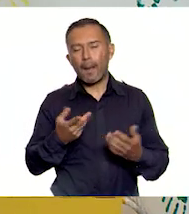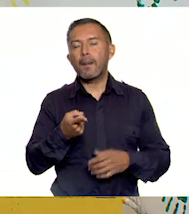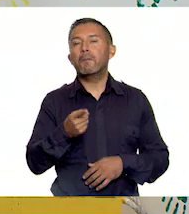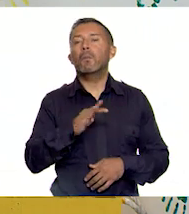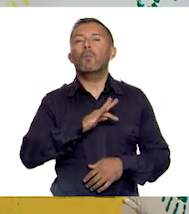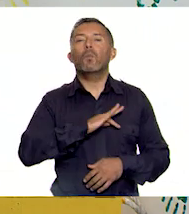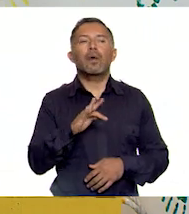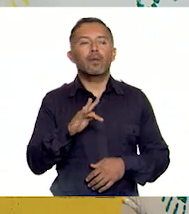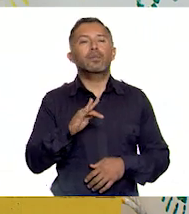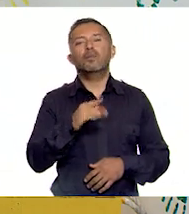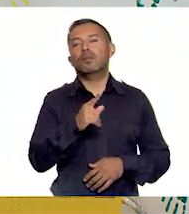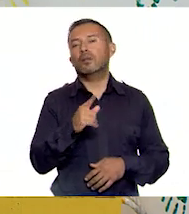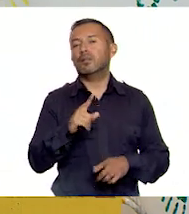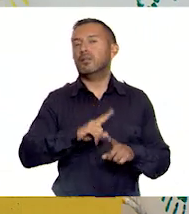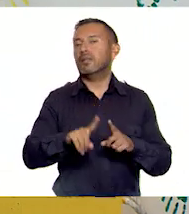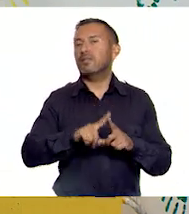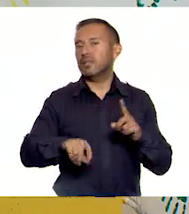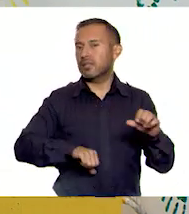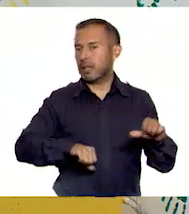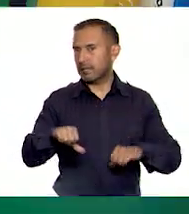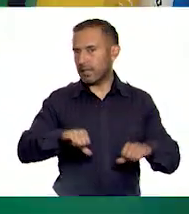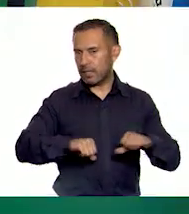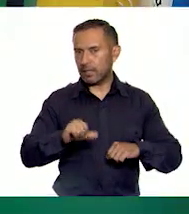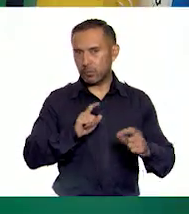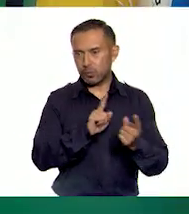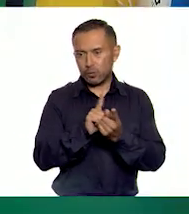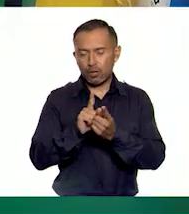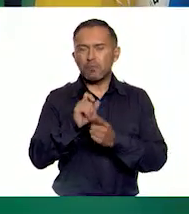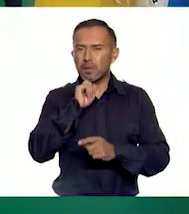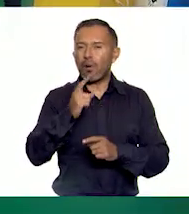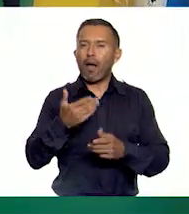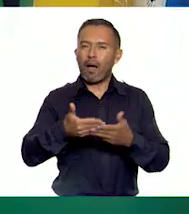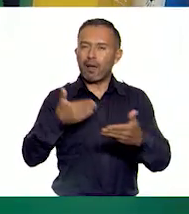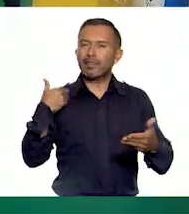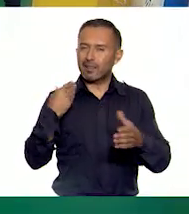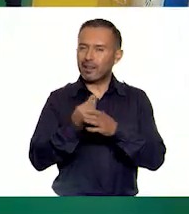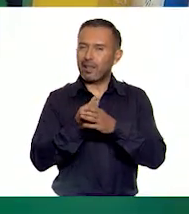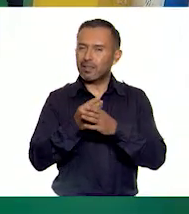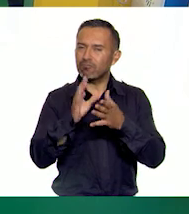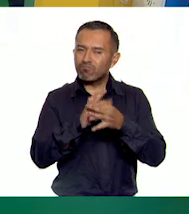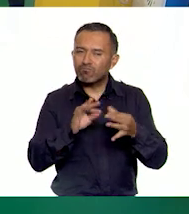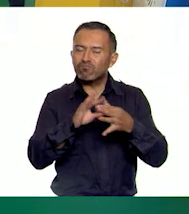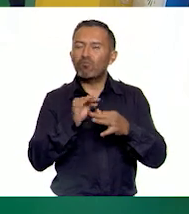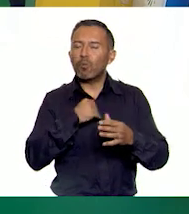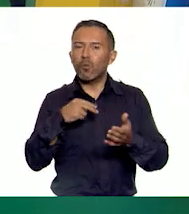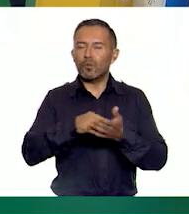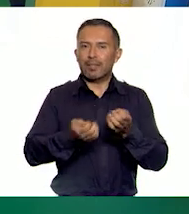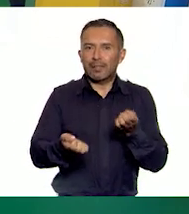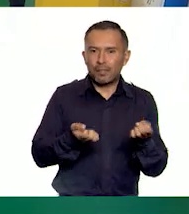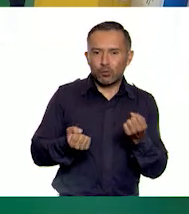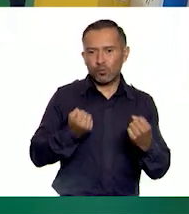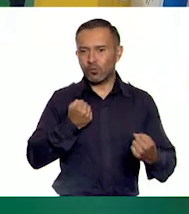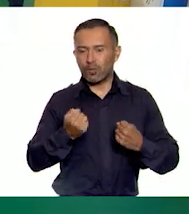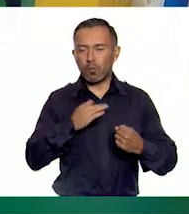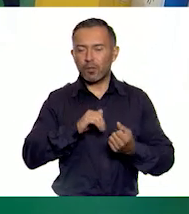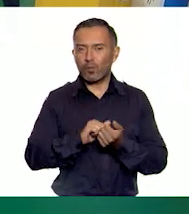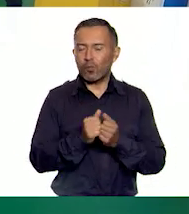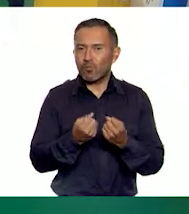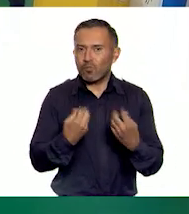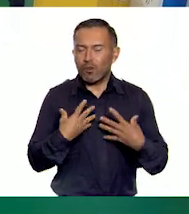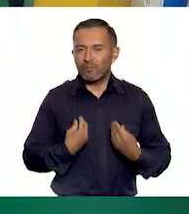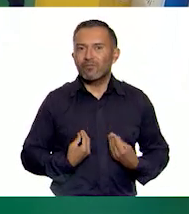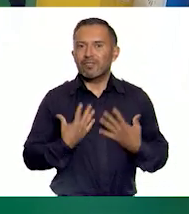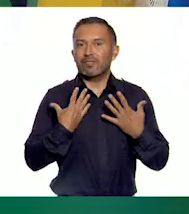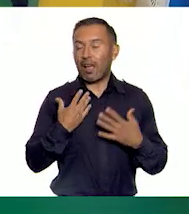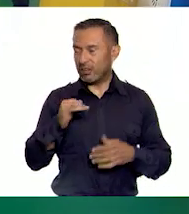alternativas de actividad física, ya que eso, pues como hemos platicado en otros programas, nos va a ayudar a renovar nuestras energías. Ah, pues sí, la verdad es que sí estoy